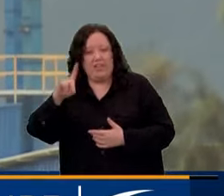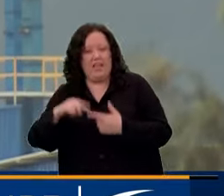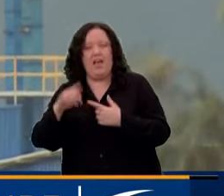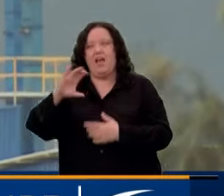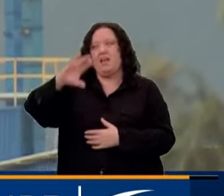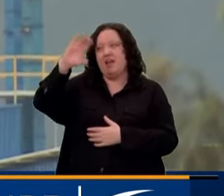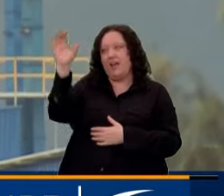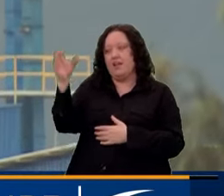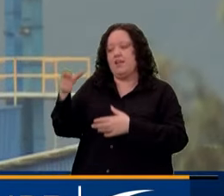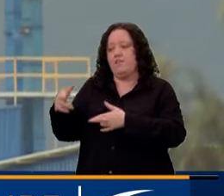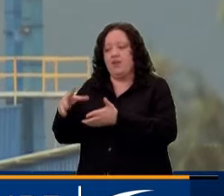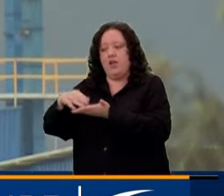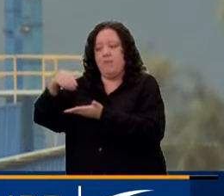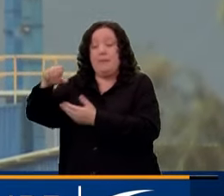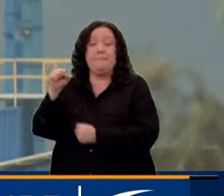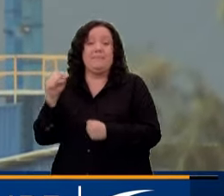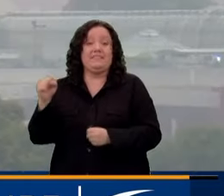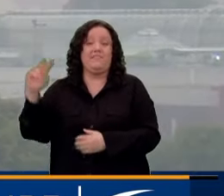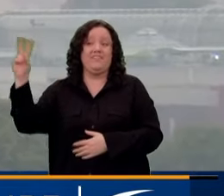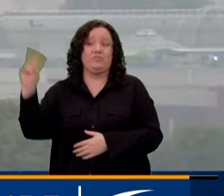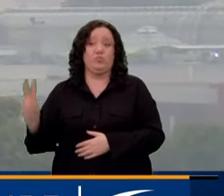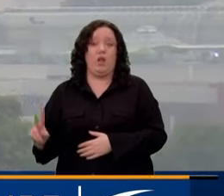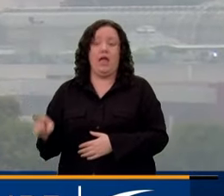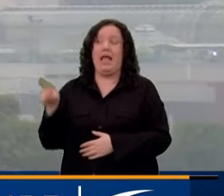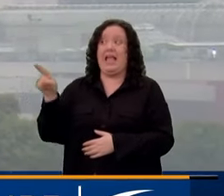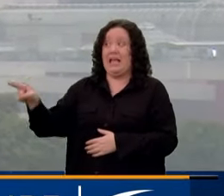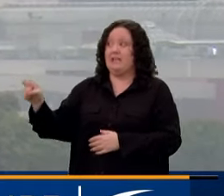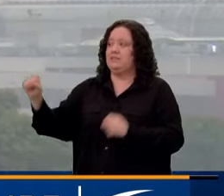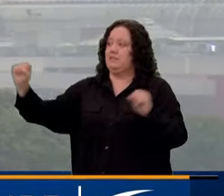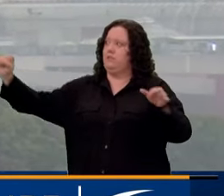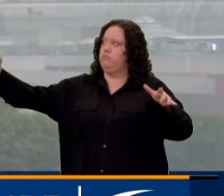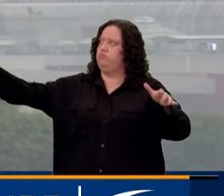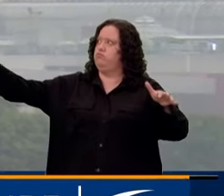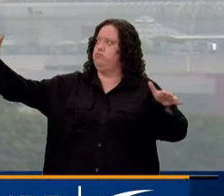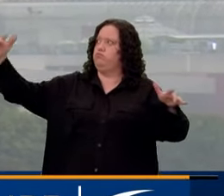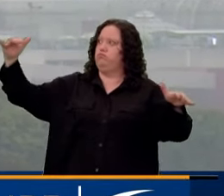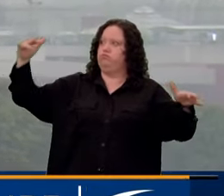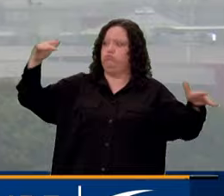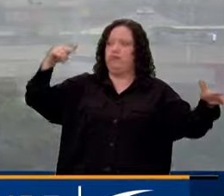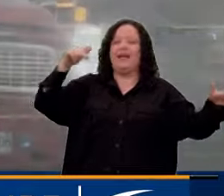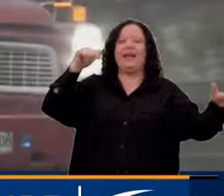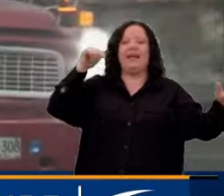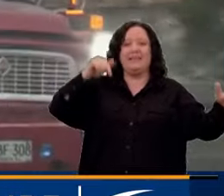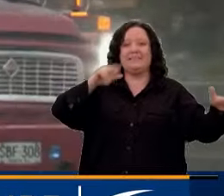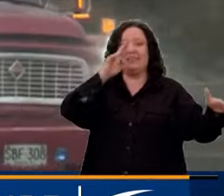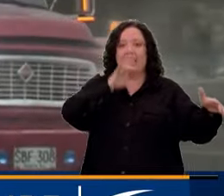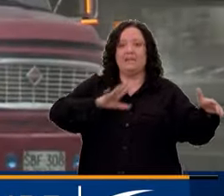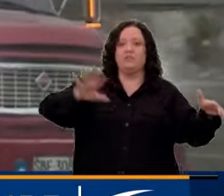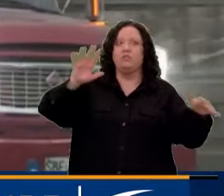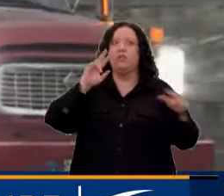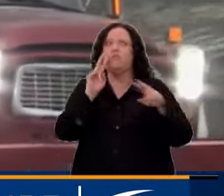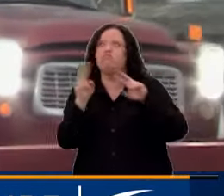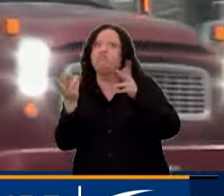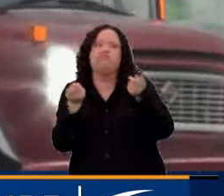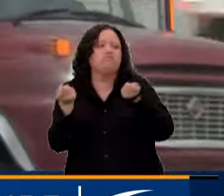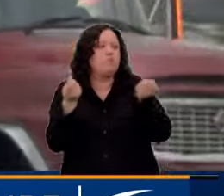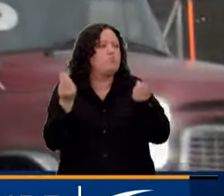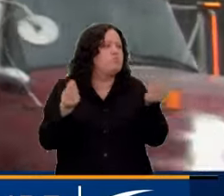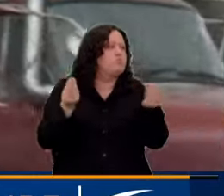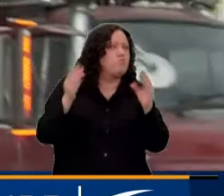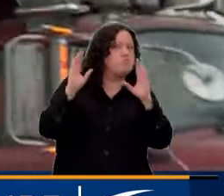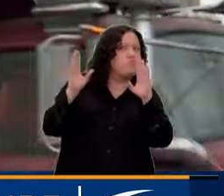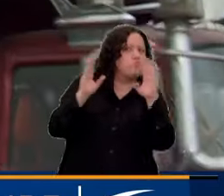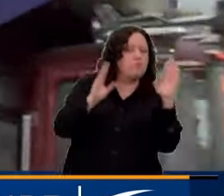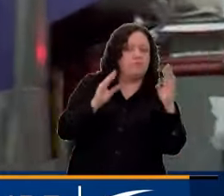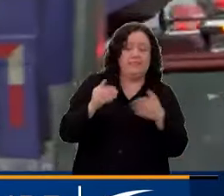en Venezuela. Eso implica que debemos tener una coordinación con las instancias nacionales para atender estos fenómenos. En